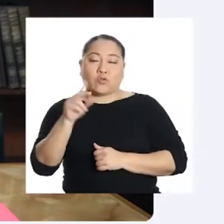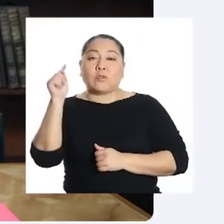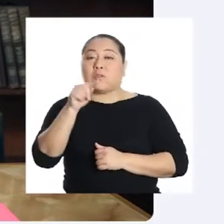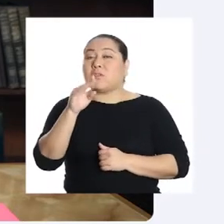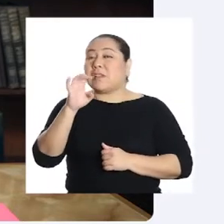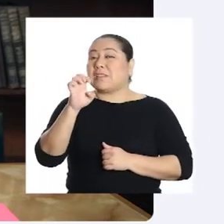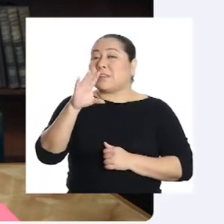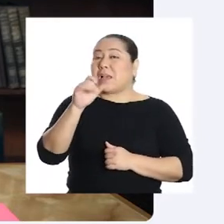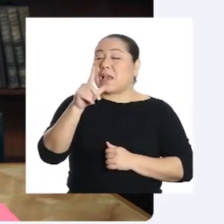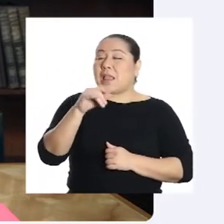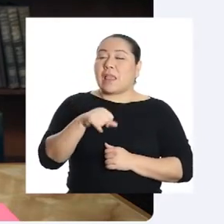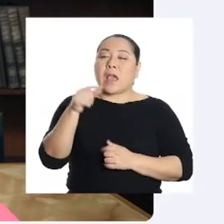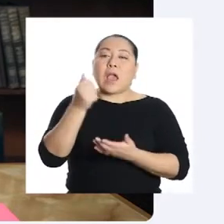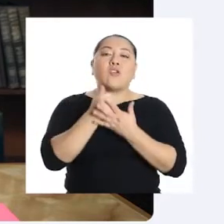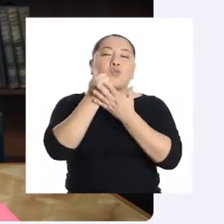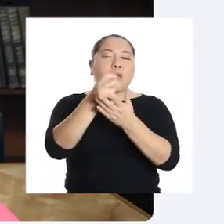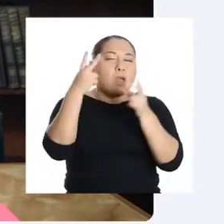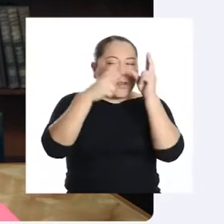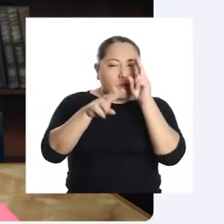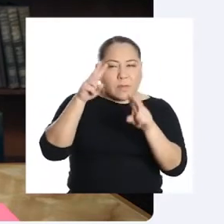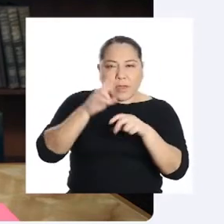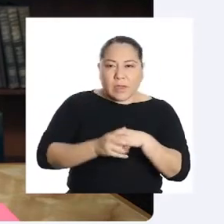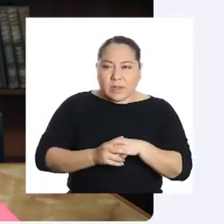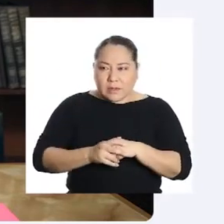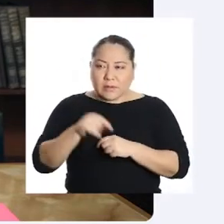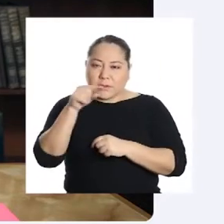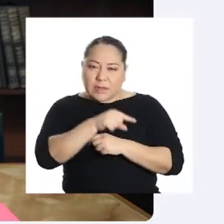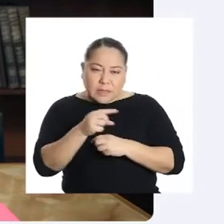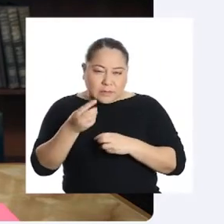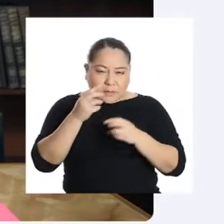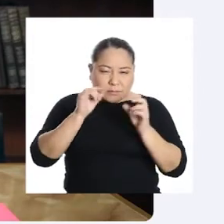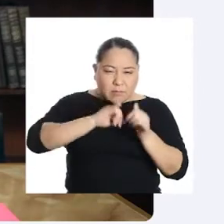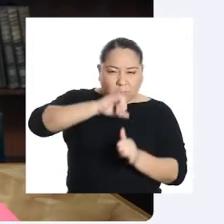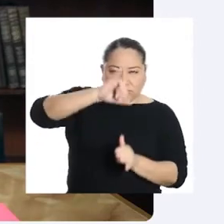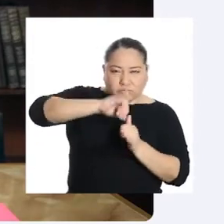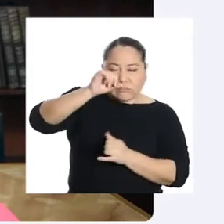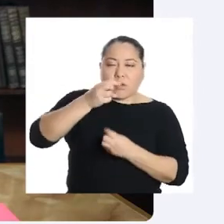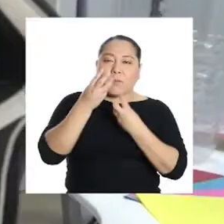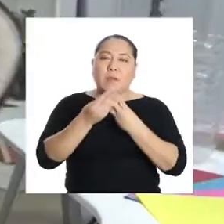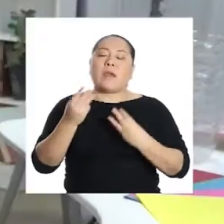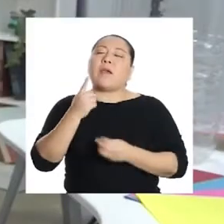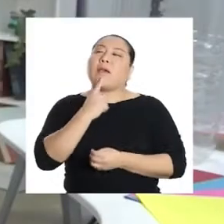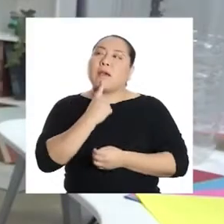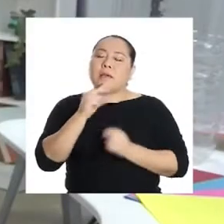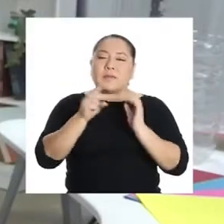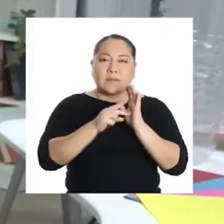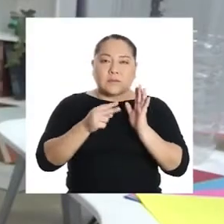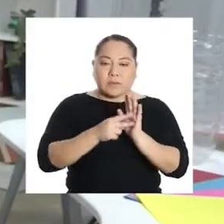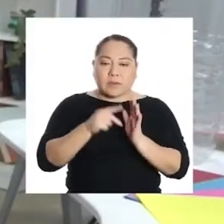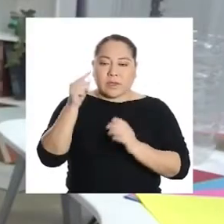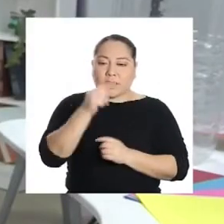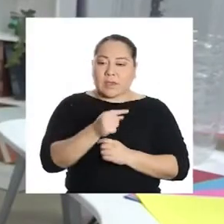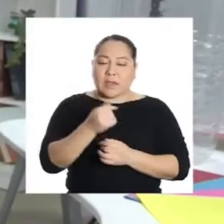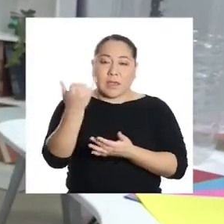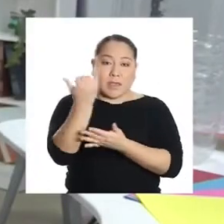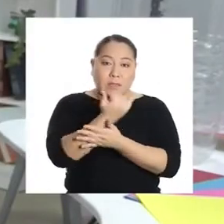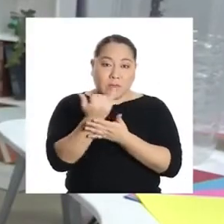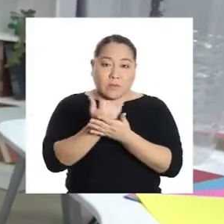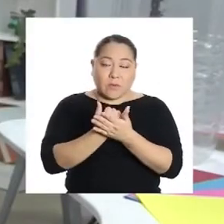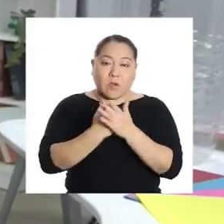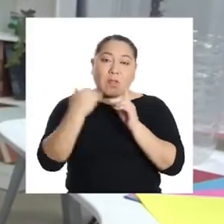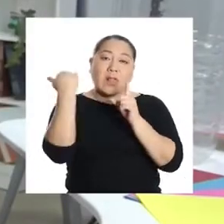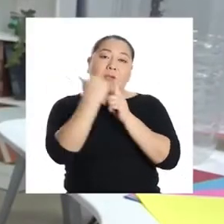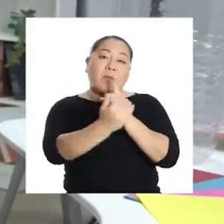Eso nos facilitará visibilizar las medidas y sus materiales. Es decir, la medida de